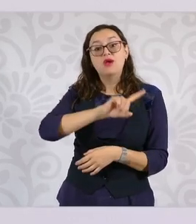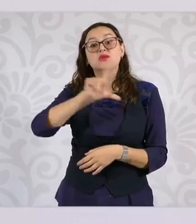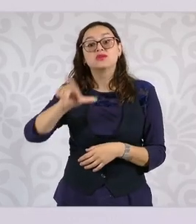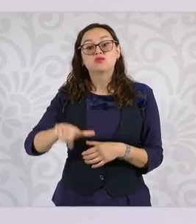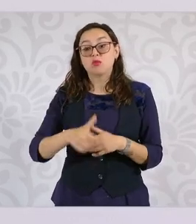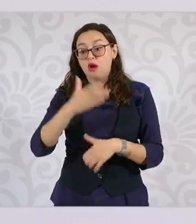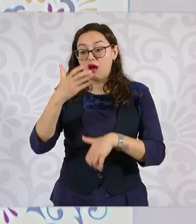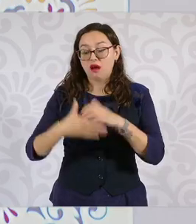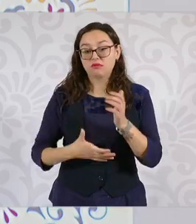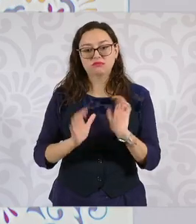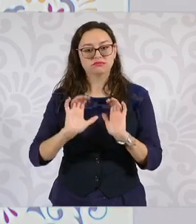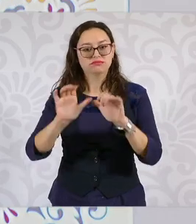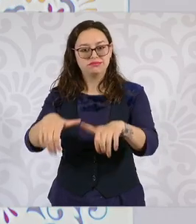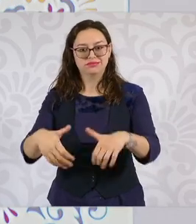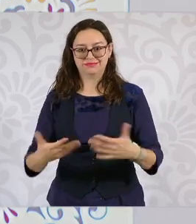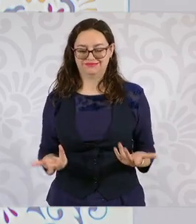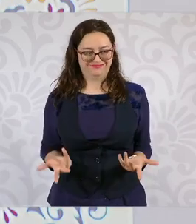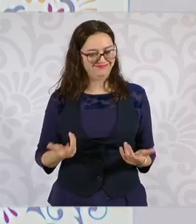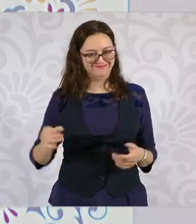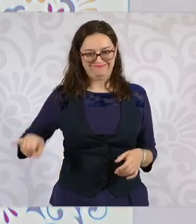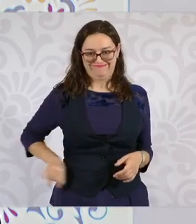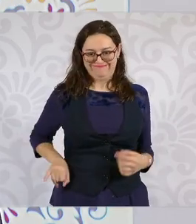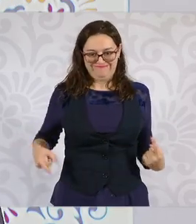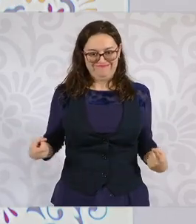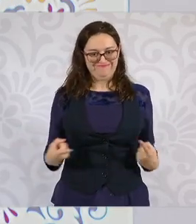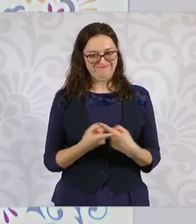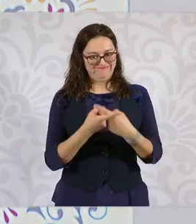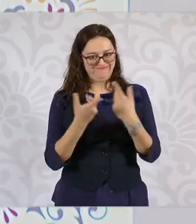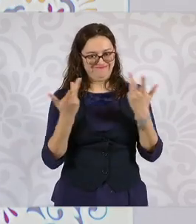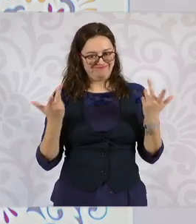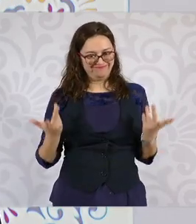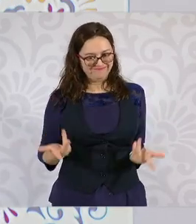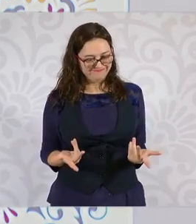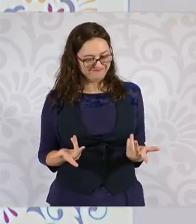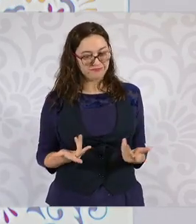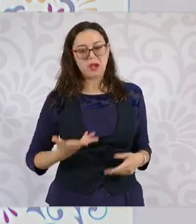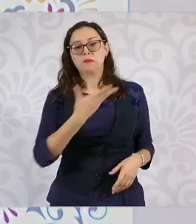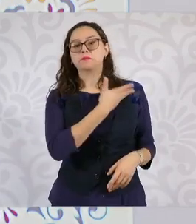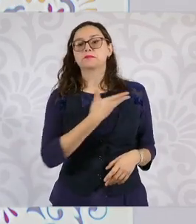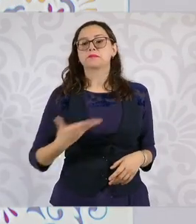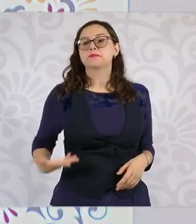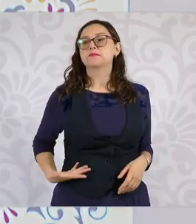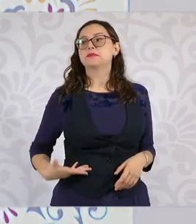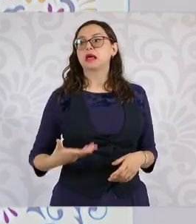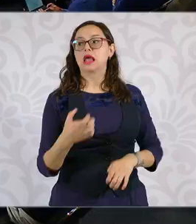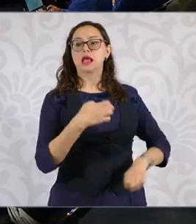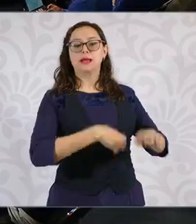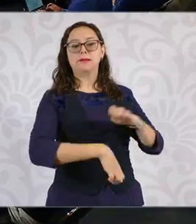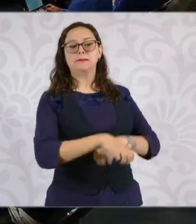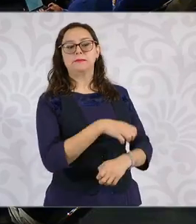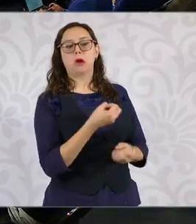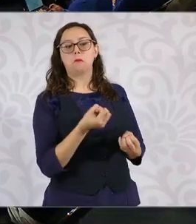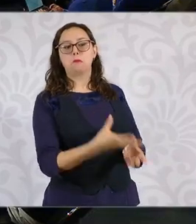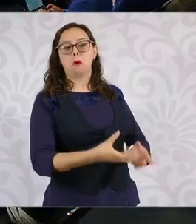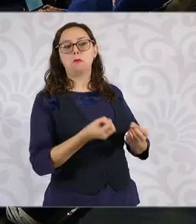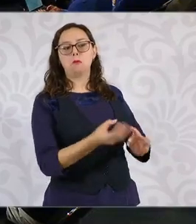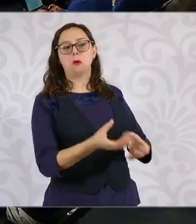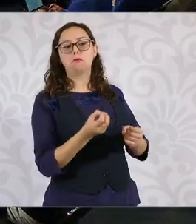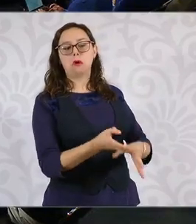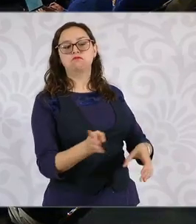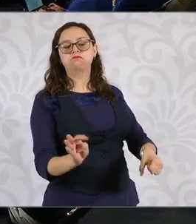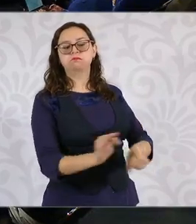Entonces, eso no puede ser, es conflicto de interés. Tú no puedes beneficiar a una empresa siendo servidor público